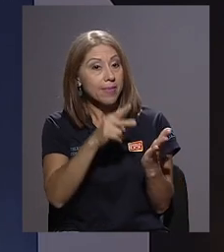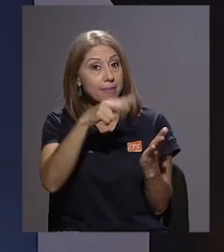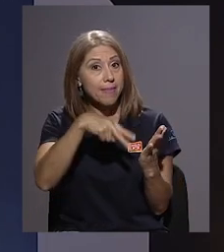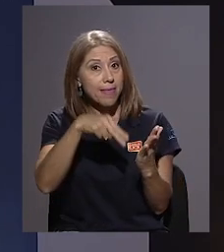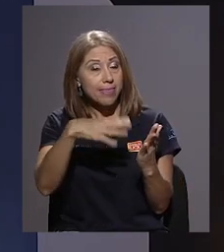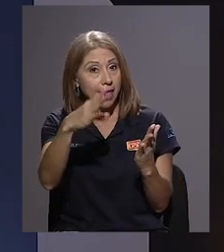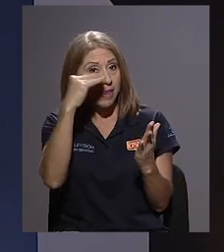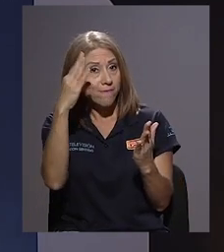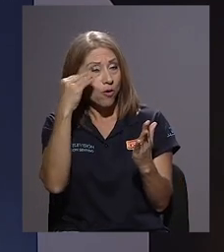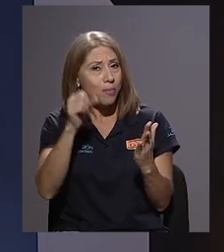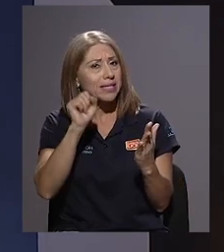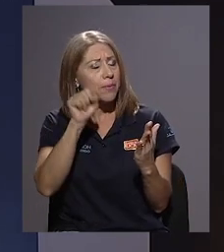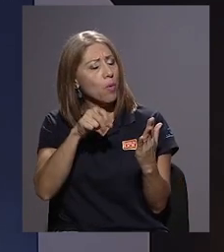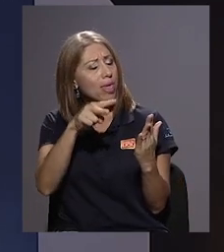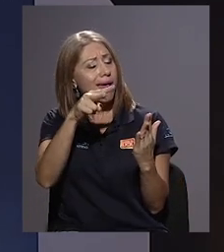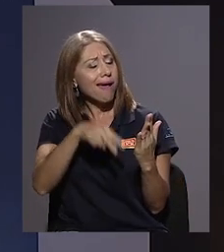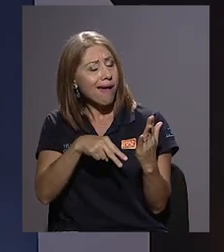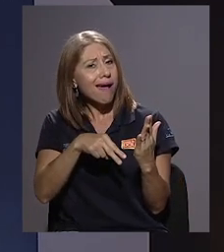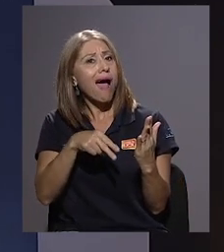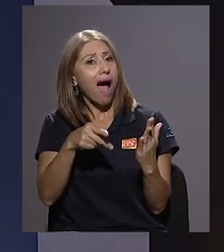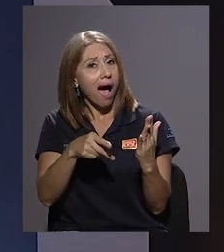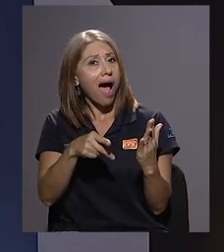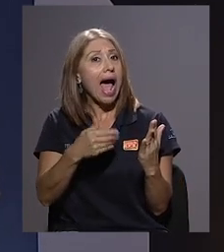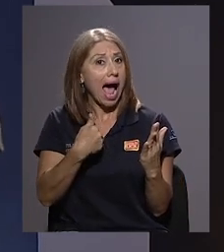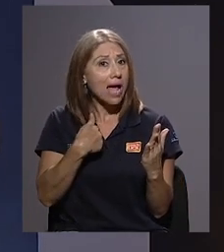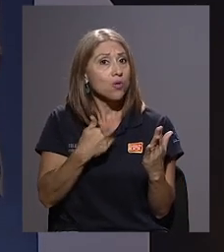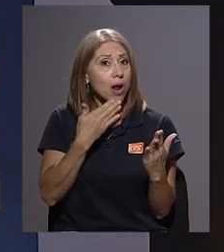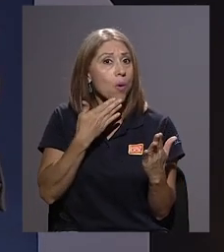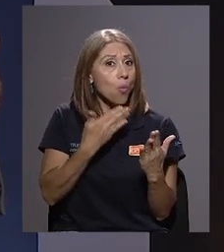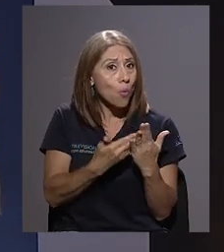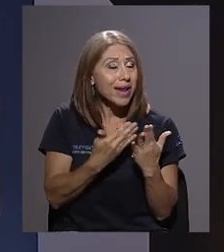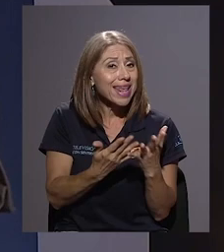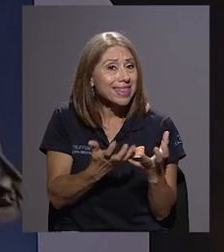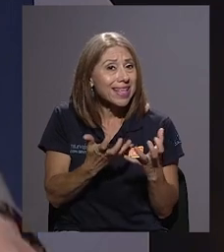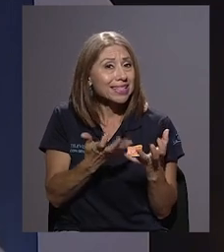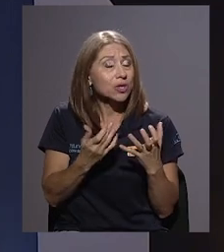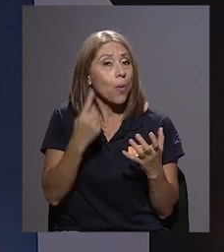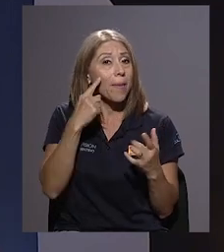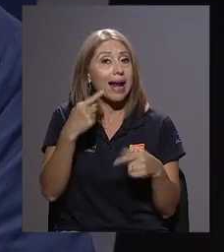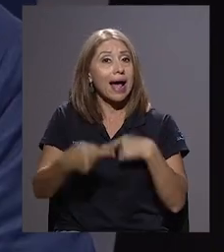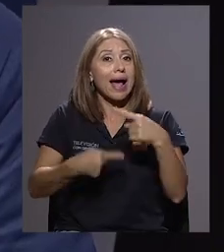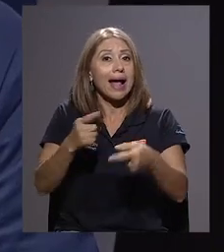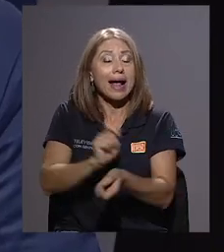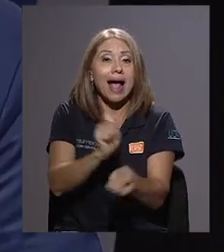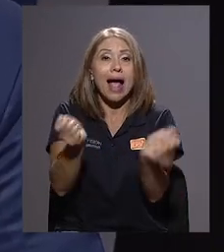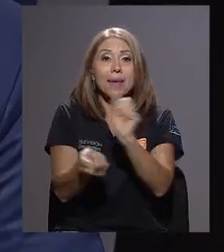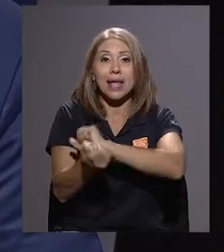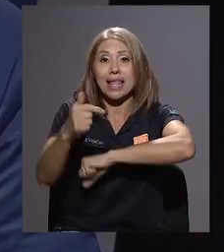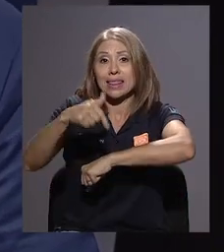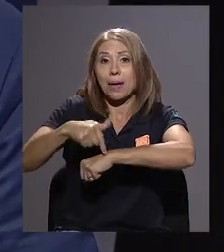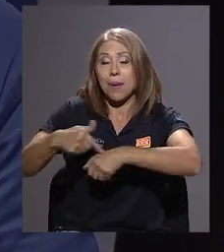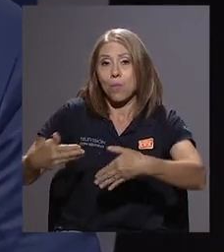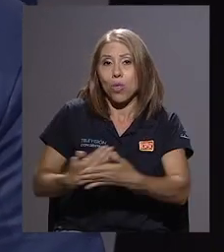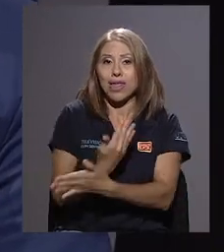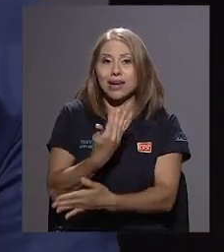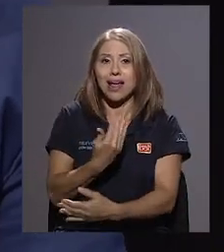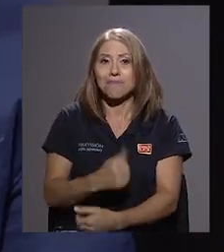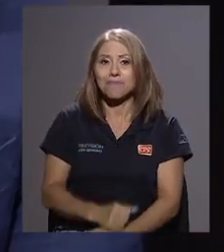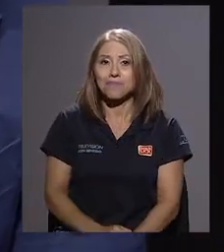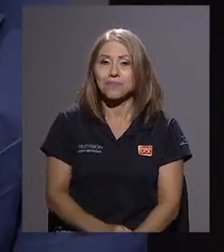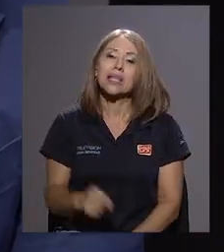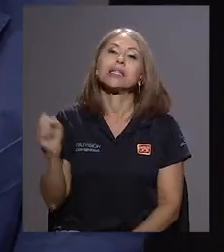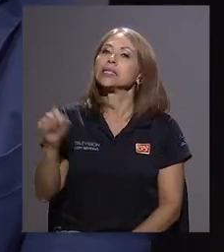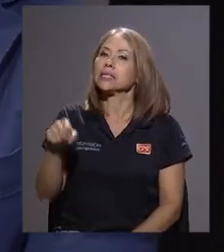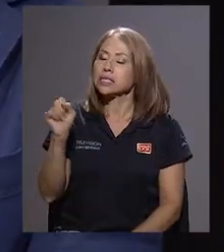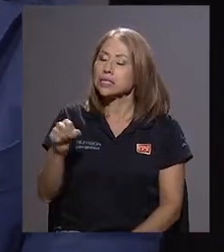que verdaderamente existe una intención para pasar hacia esa etapa más moderna? Sí, yo creo que lo que se puede interpretar es que